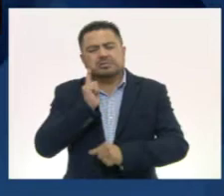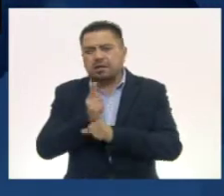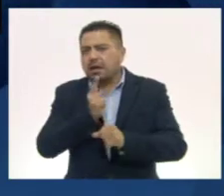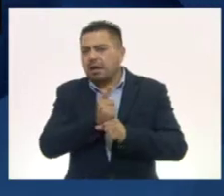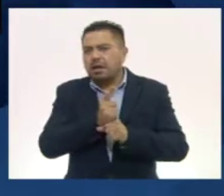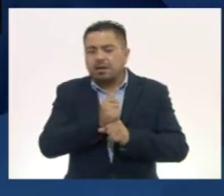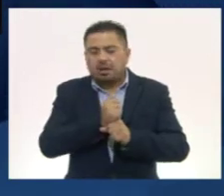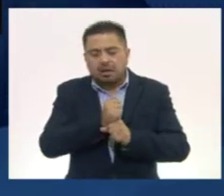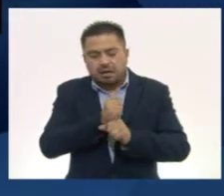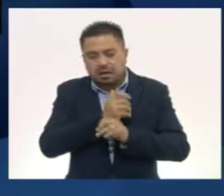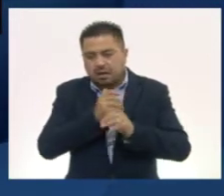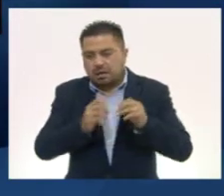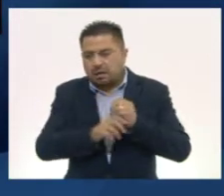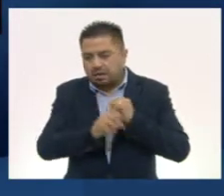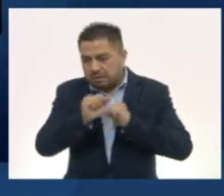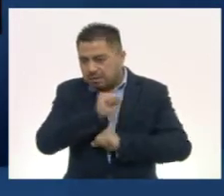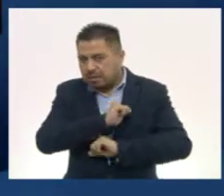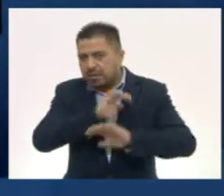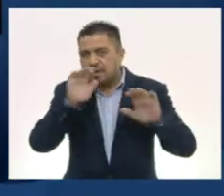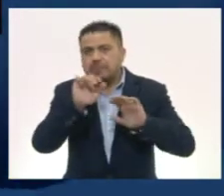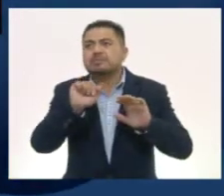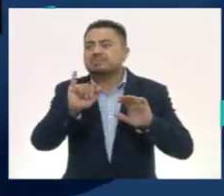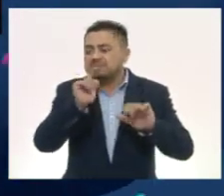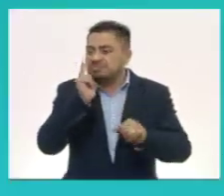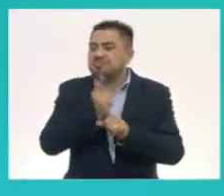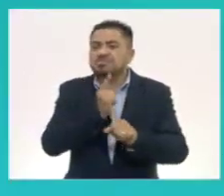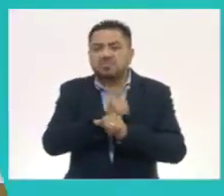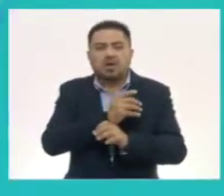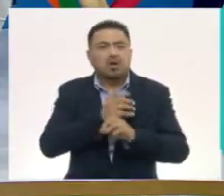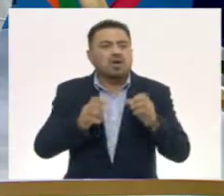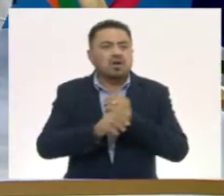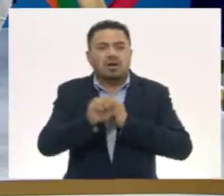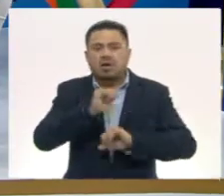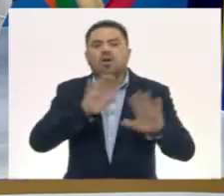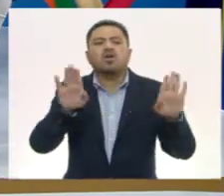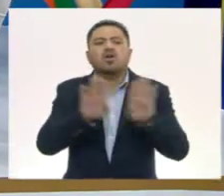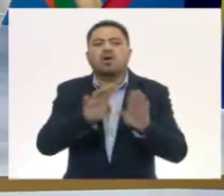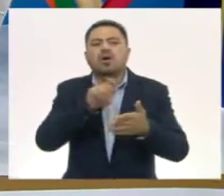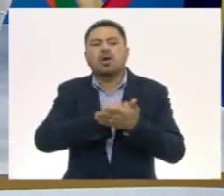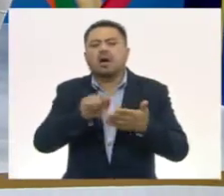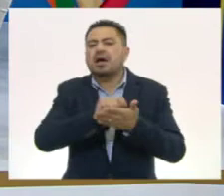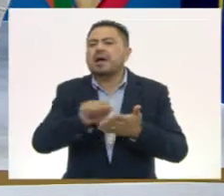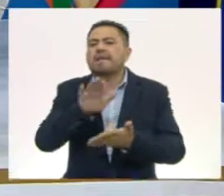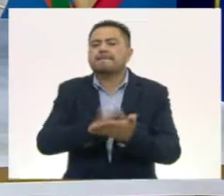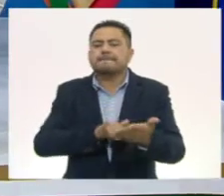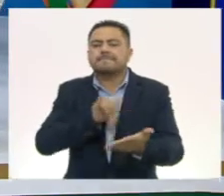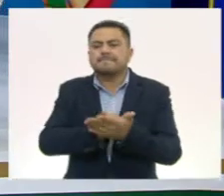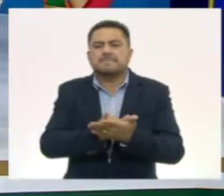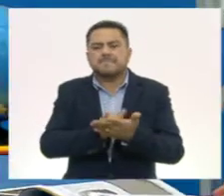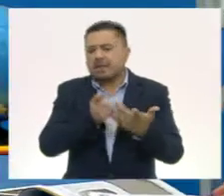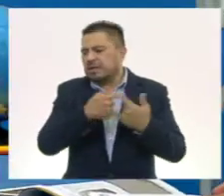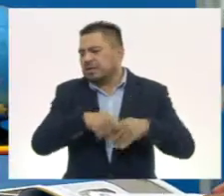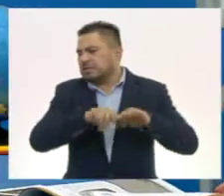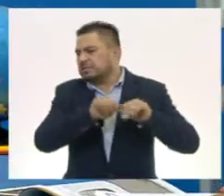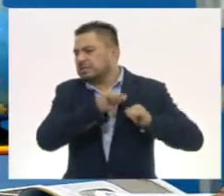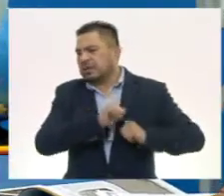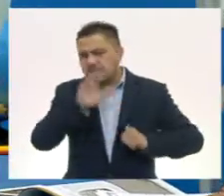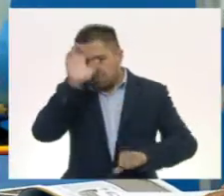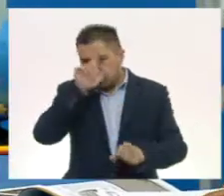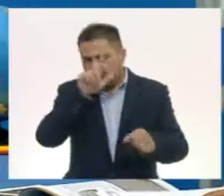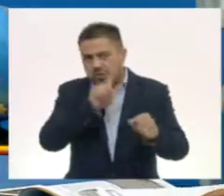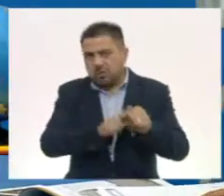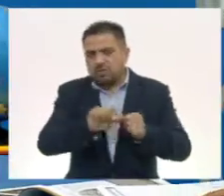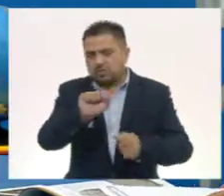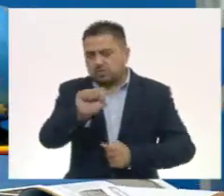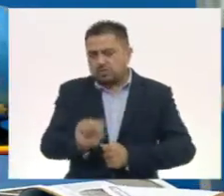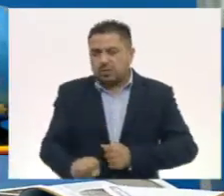cosas sorprendentes. Descubriremos cosas sorprendentes y cómo fue la escritura maya principal, cultura de